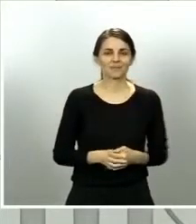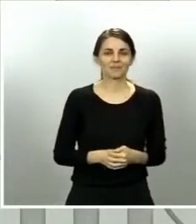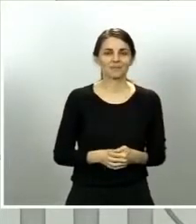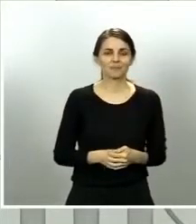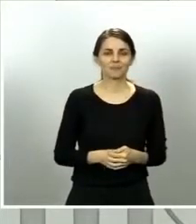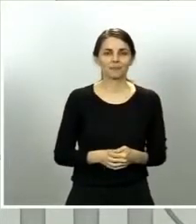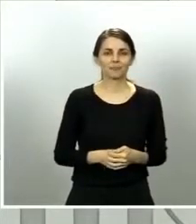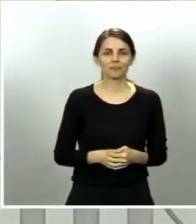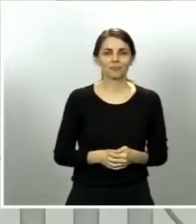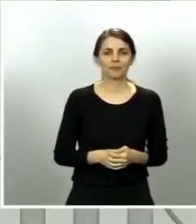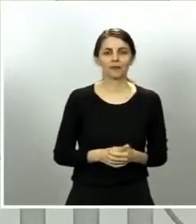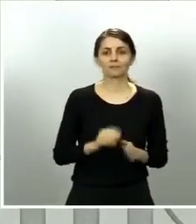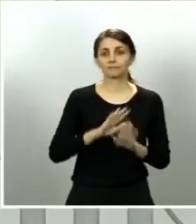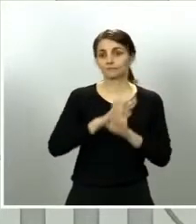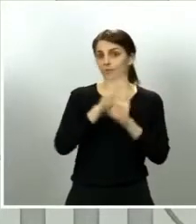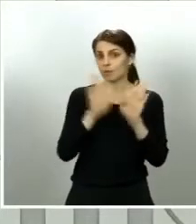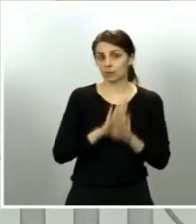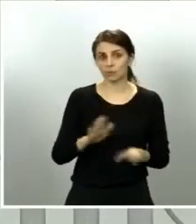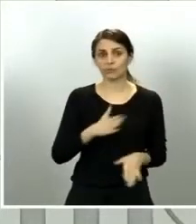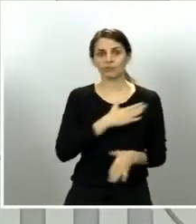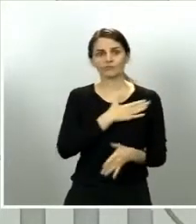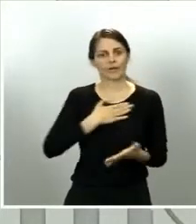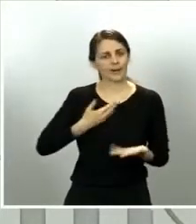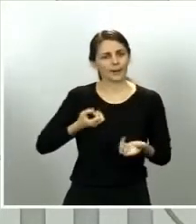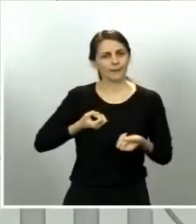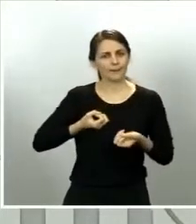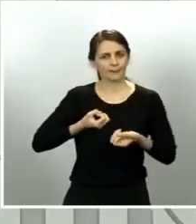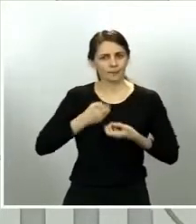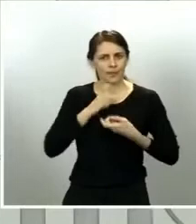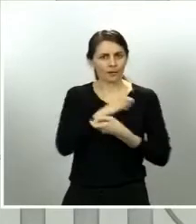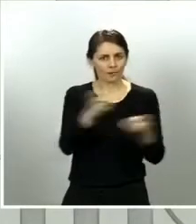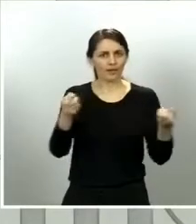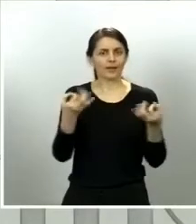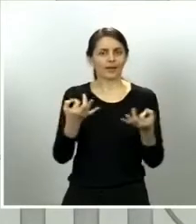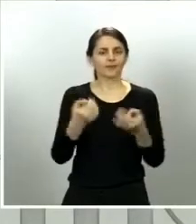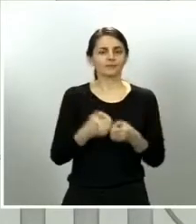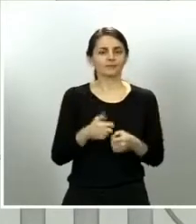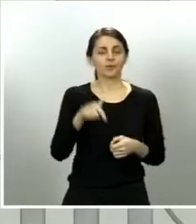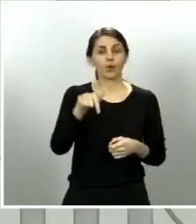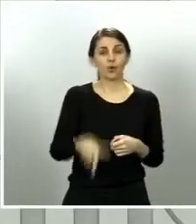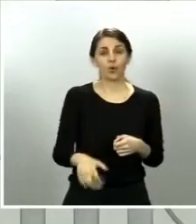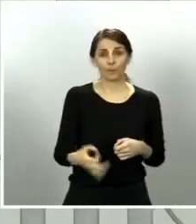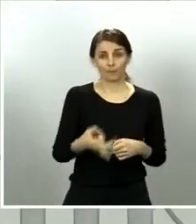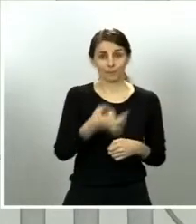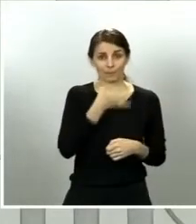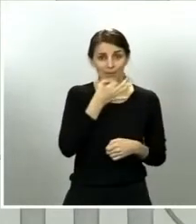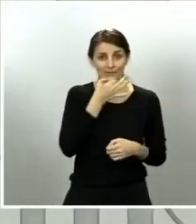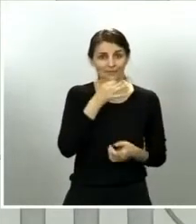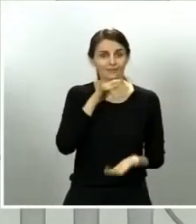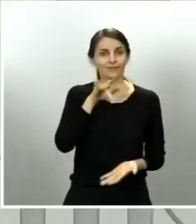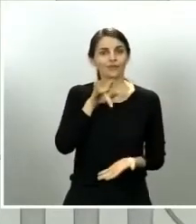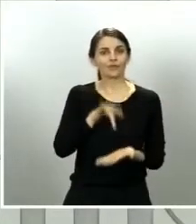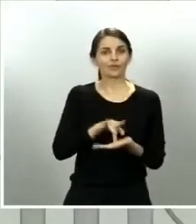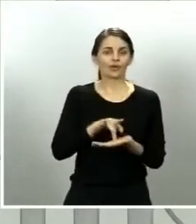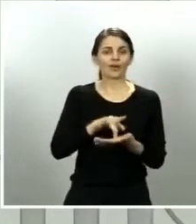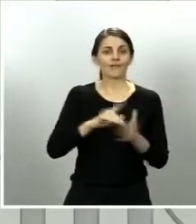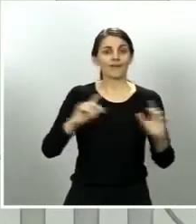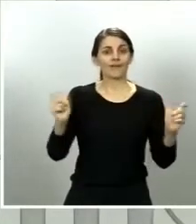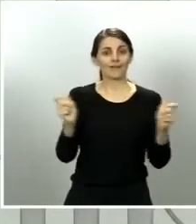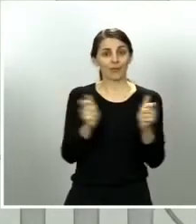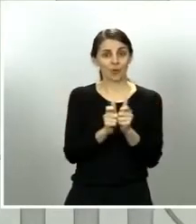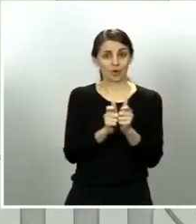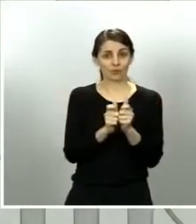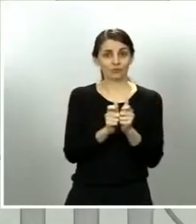quería compartir con ustedes, quería anunciarles, que esta tarde tengo la decimocuarta reunión con los consejeros